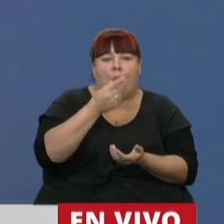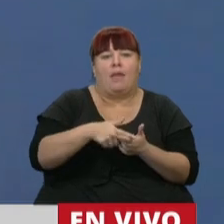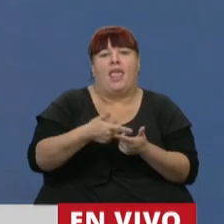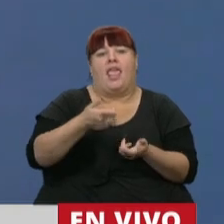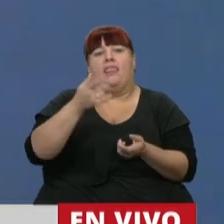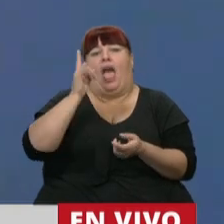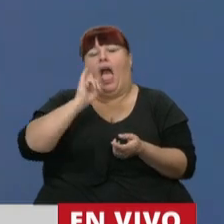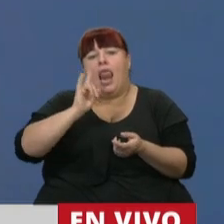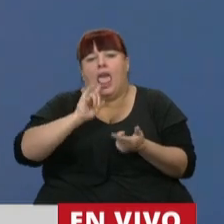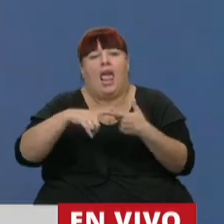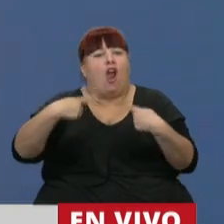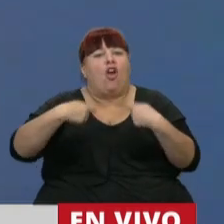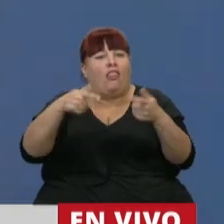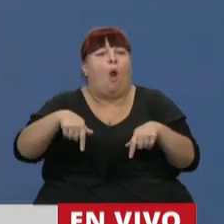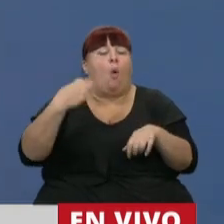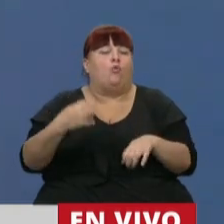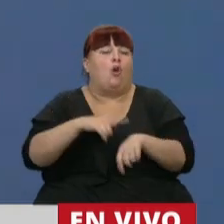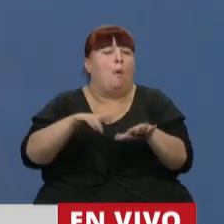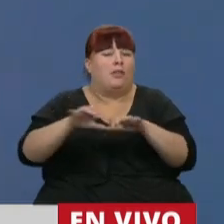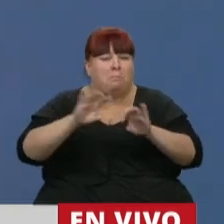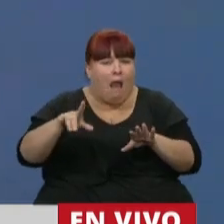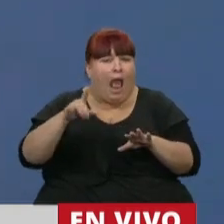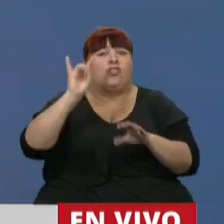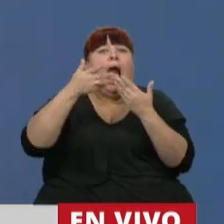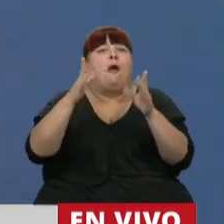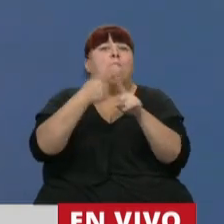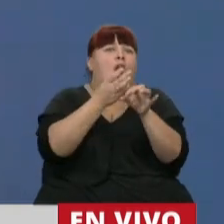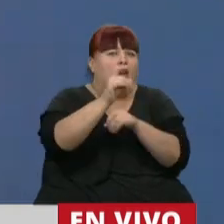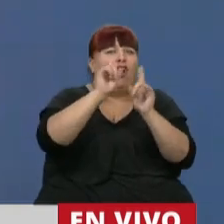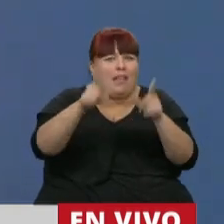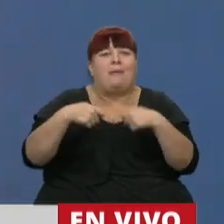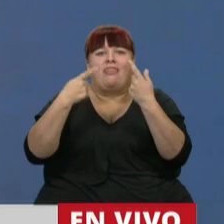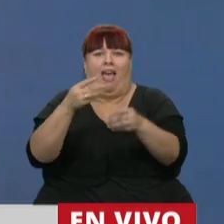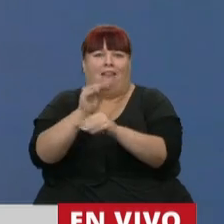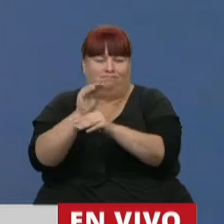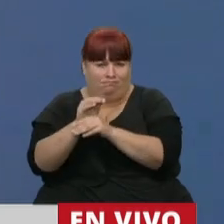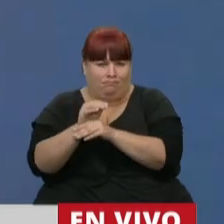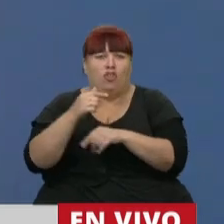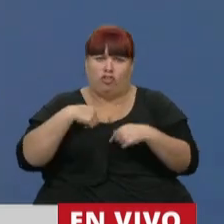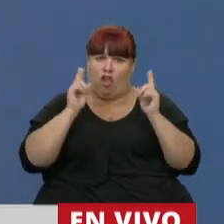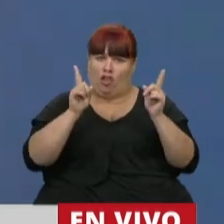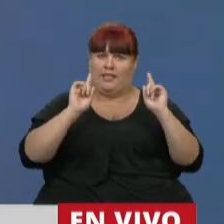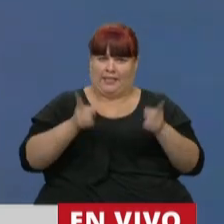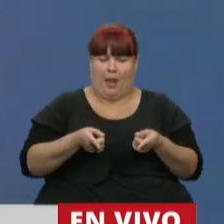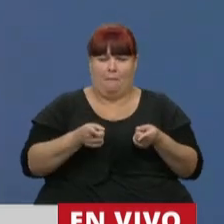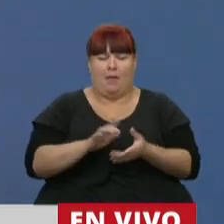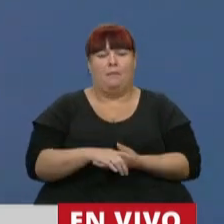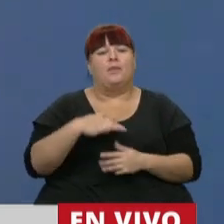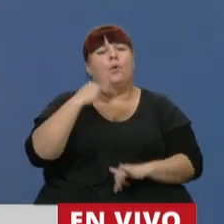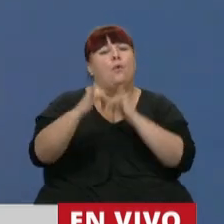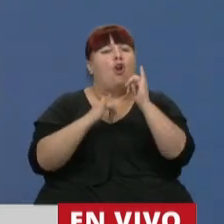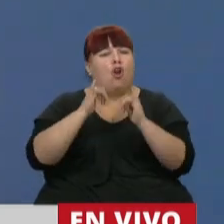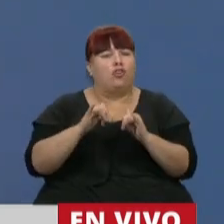o un plato de comida ante la realidad que nos afecta. Soy docente, provengo del sector docente y debo decir que